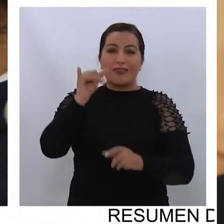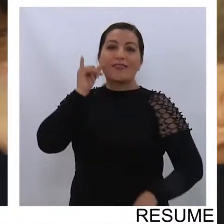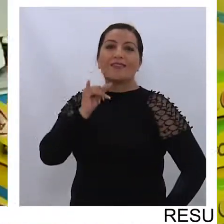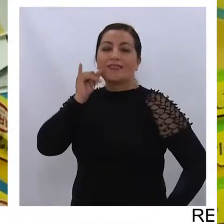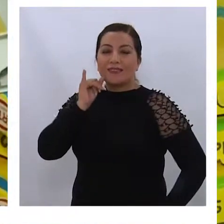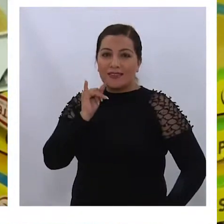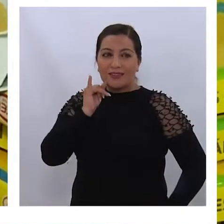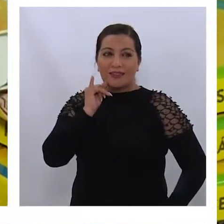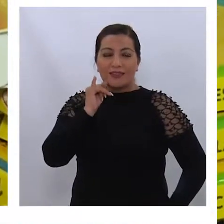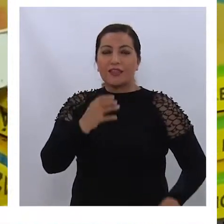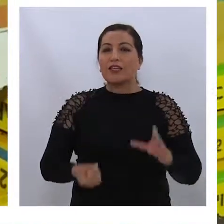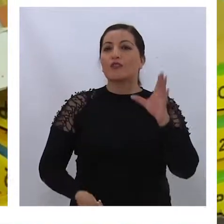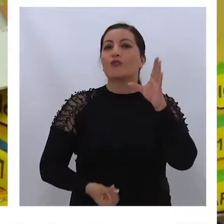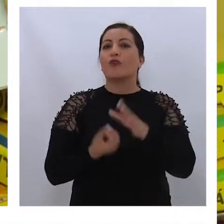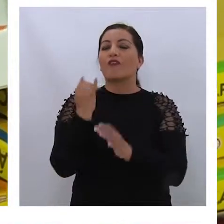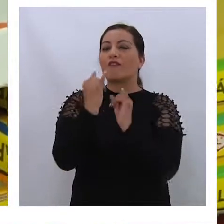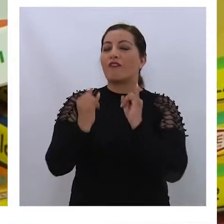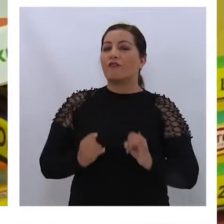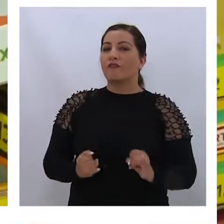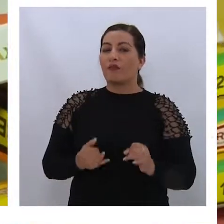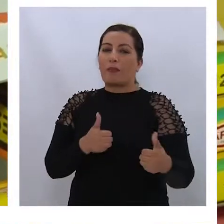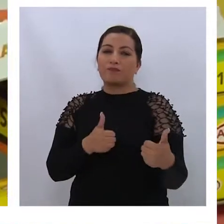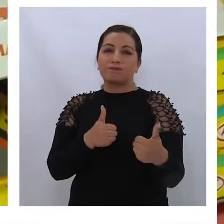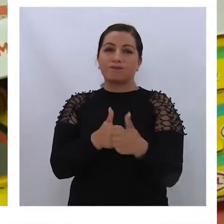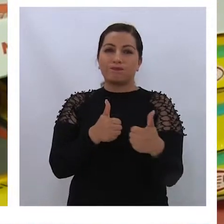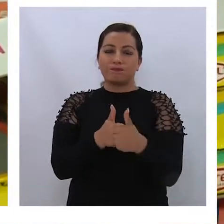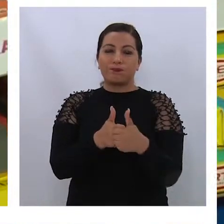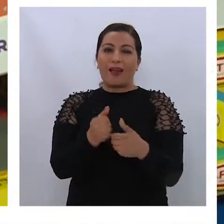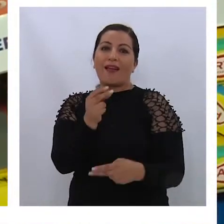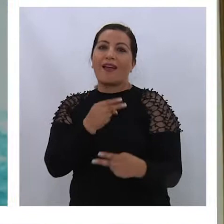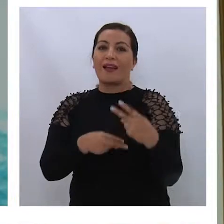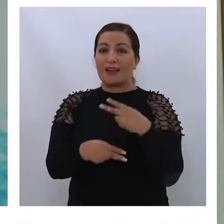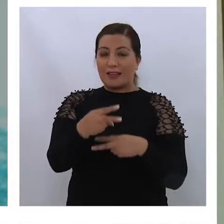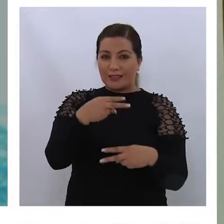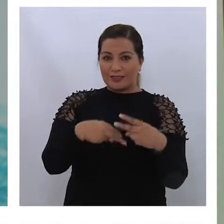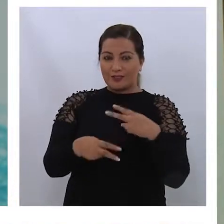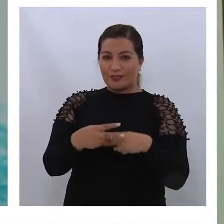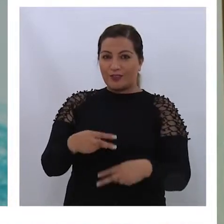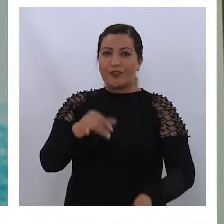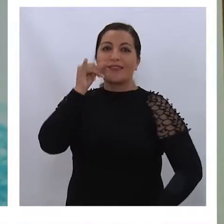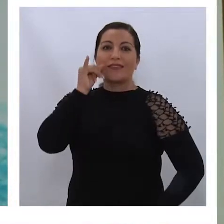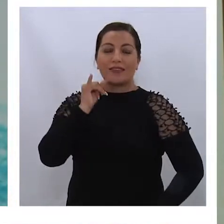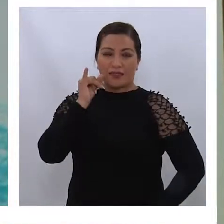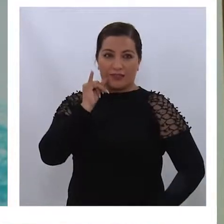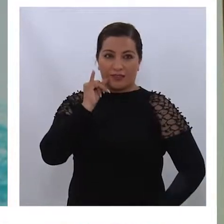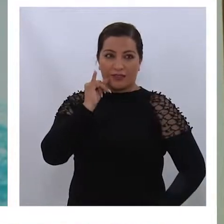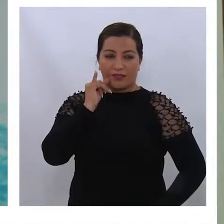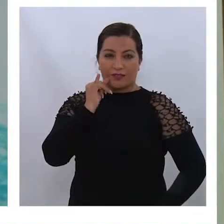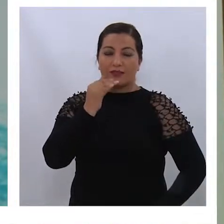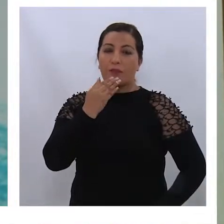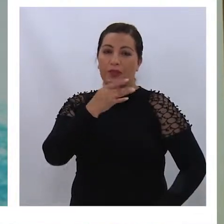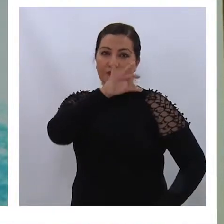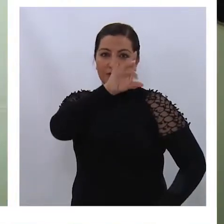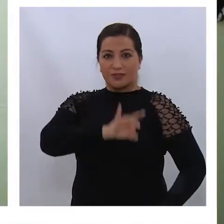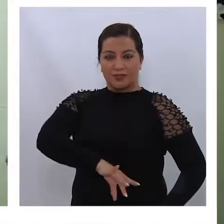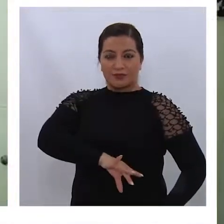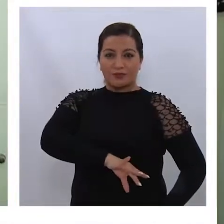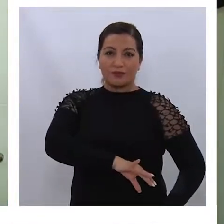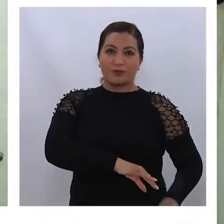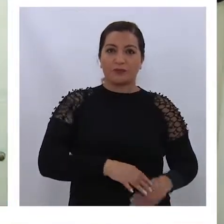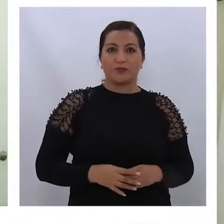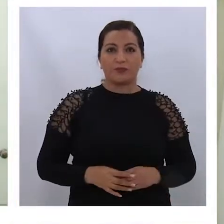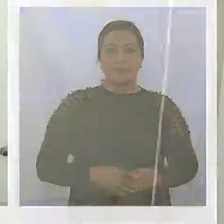quequeños, con esta novedosa forma de acercarse a un hecho relevante en la historia de nuestra ciudad y de nuestro país.